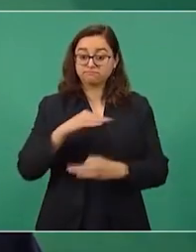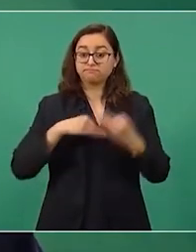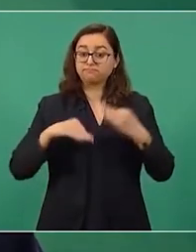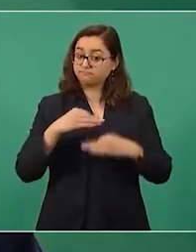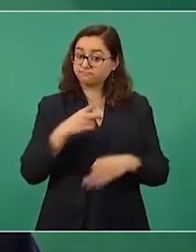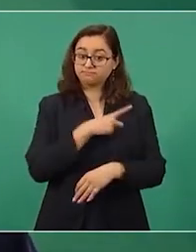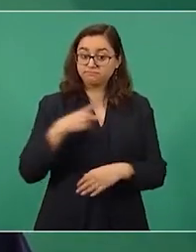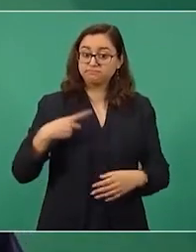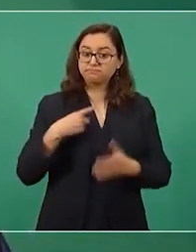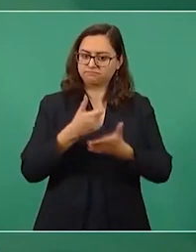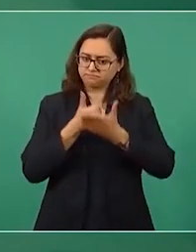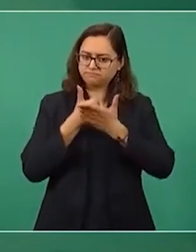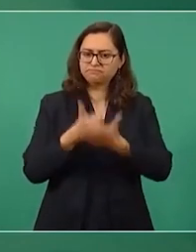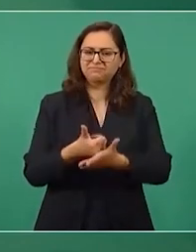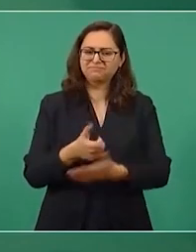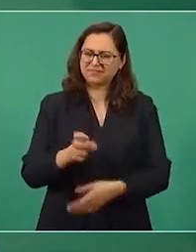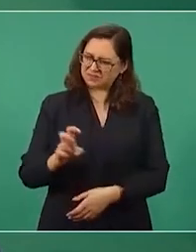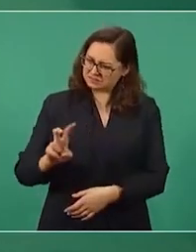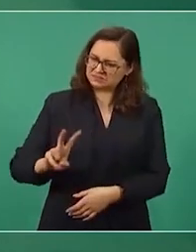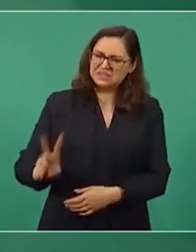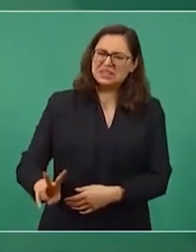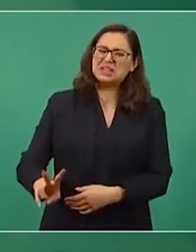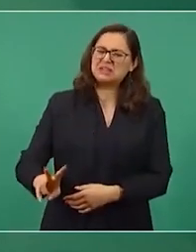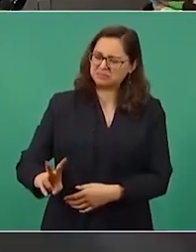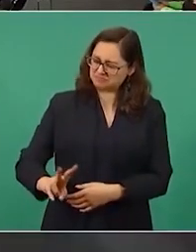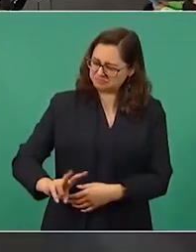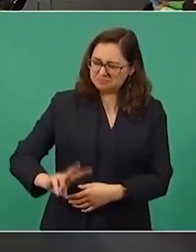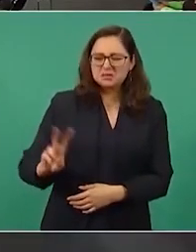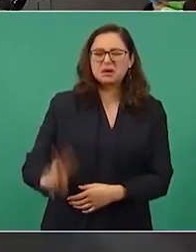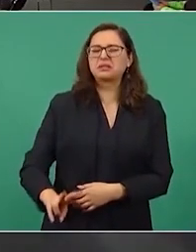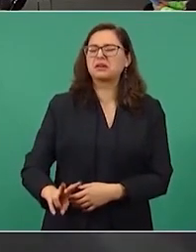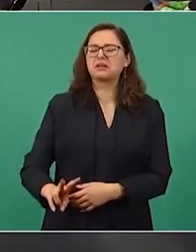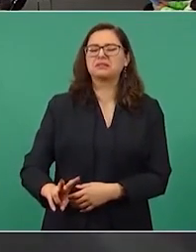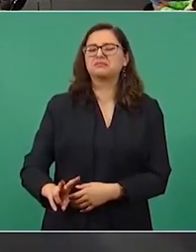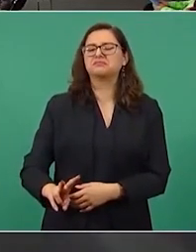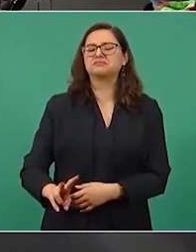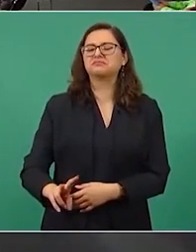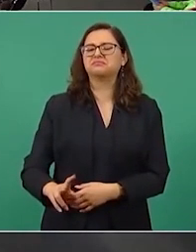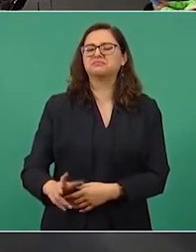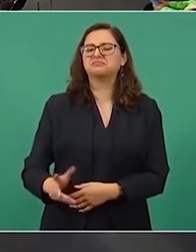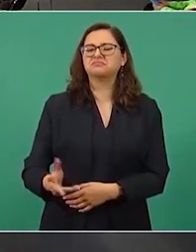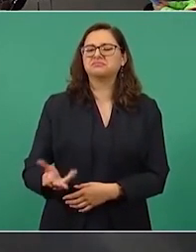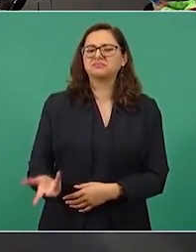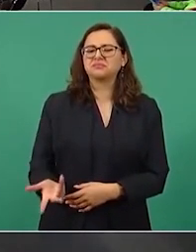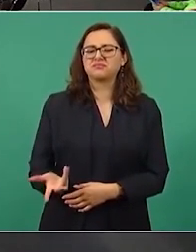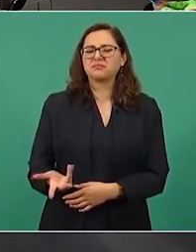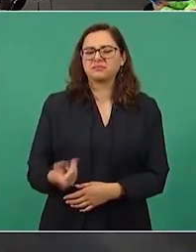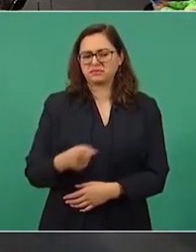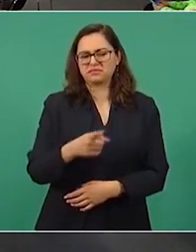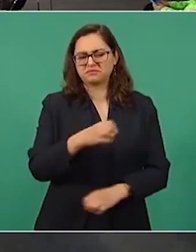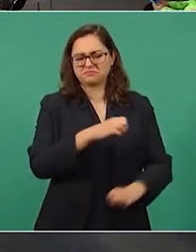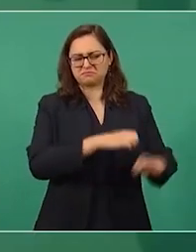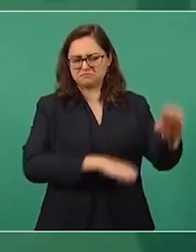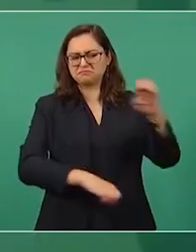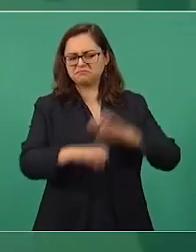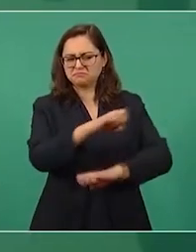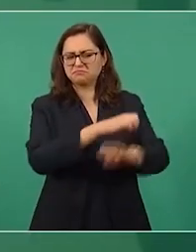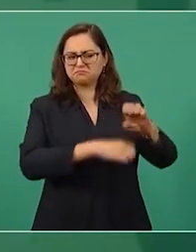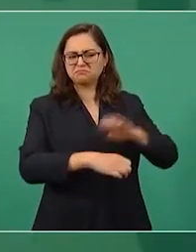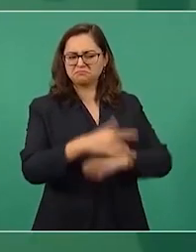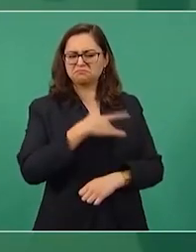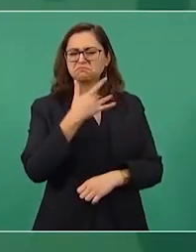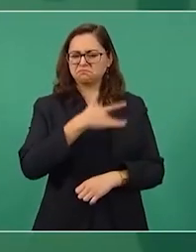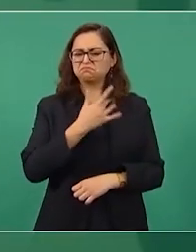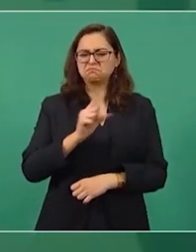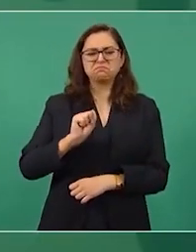Y la verdad, la verdad, los empresarios están ayudando mucho,